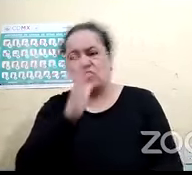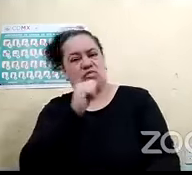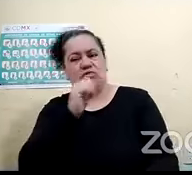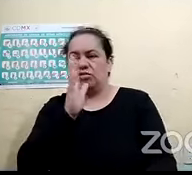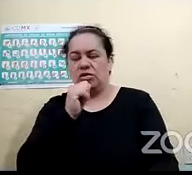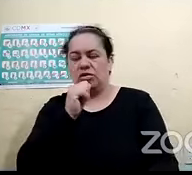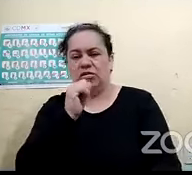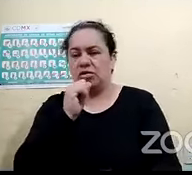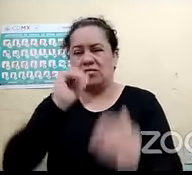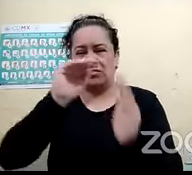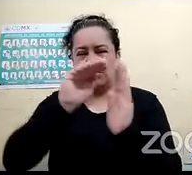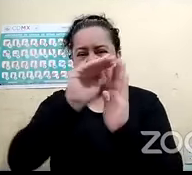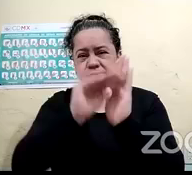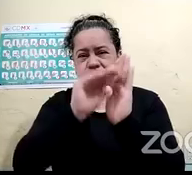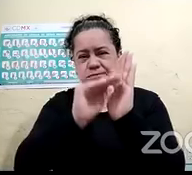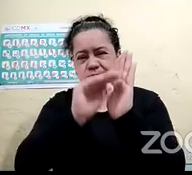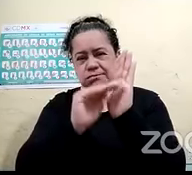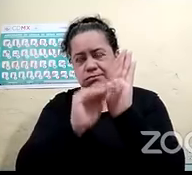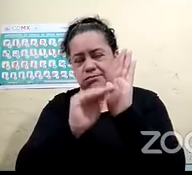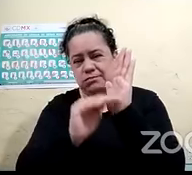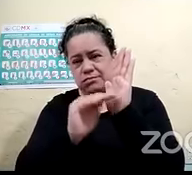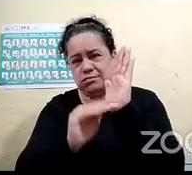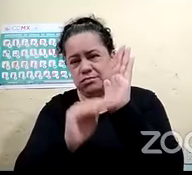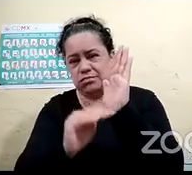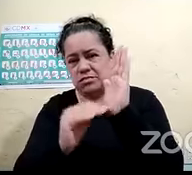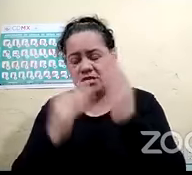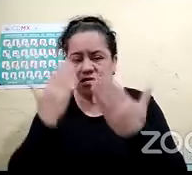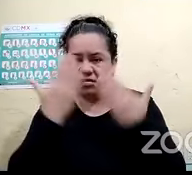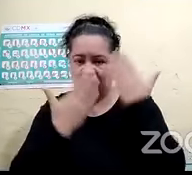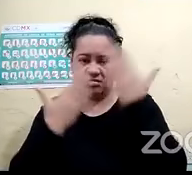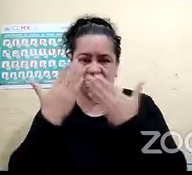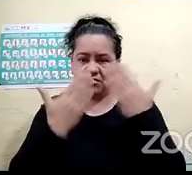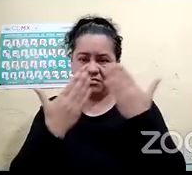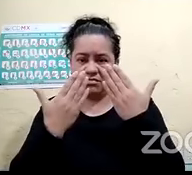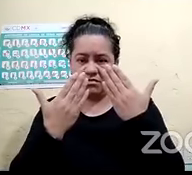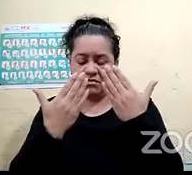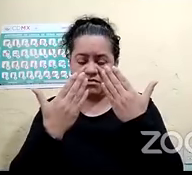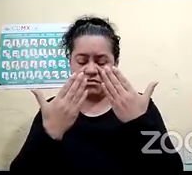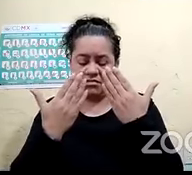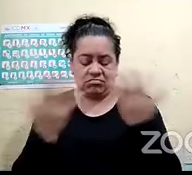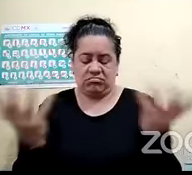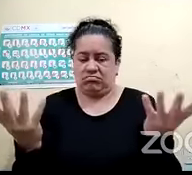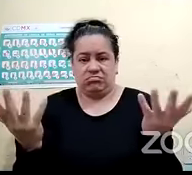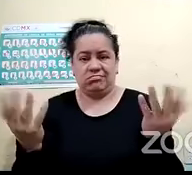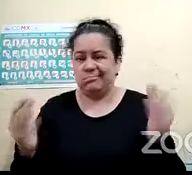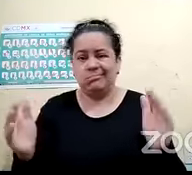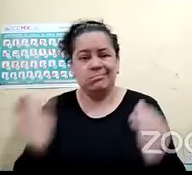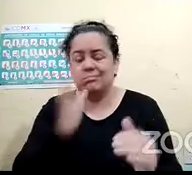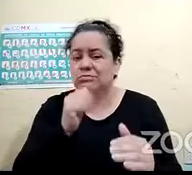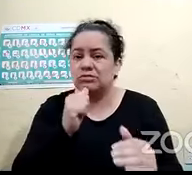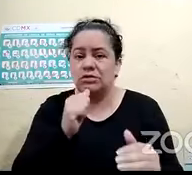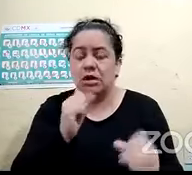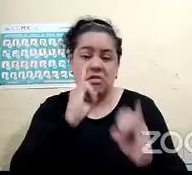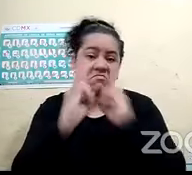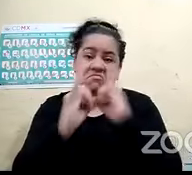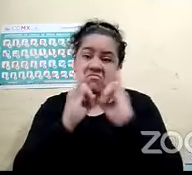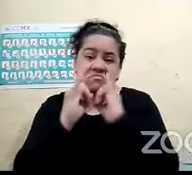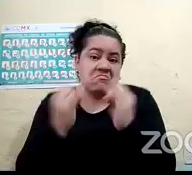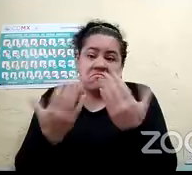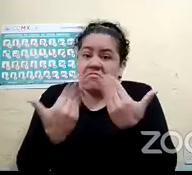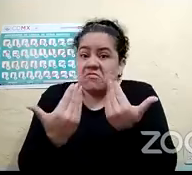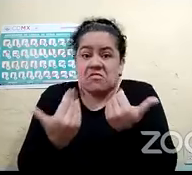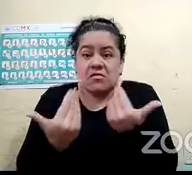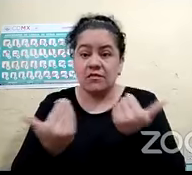Se me cierran las puertas de la escuela, que porque ahí no tenían intérpretes para mí, que no sabían cómo comunicarse conmigo.